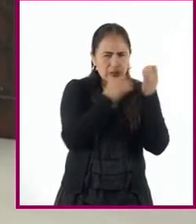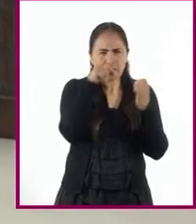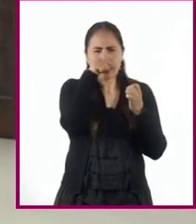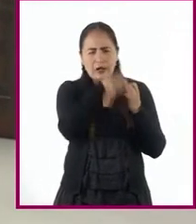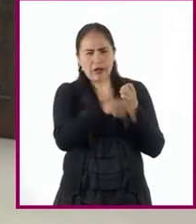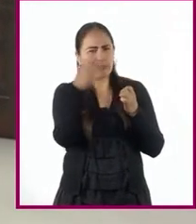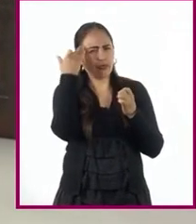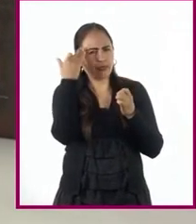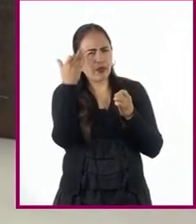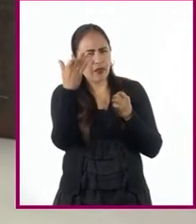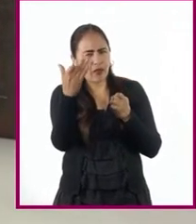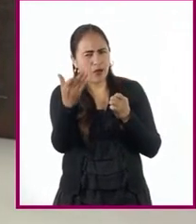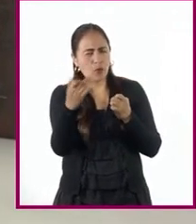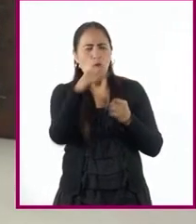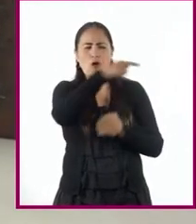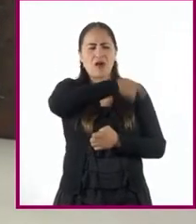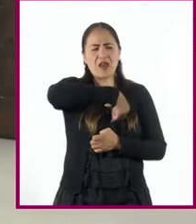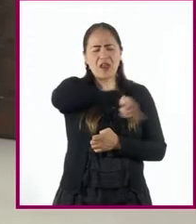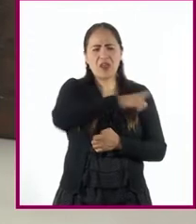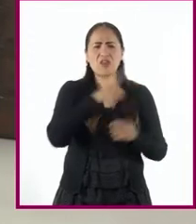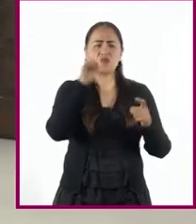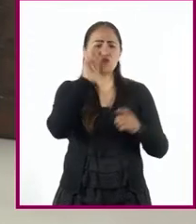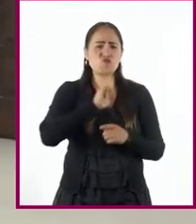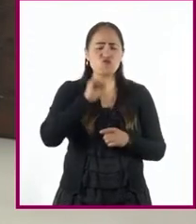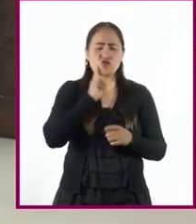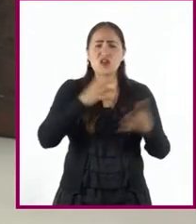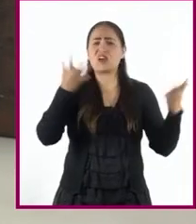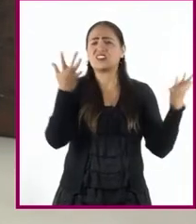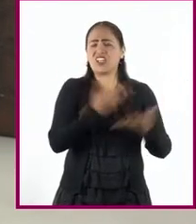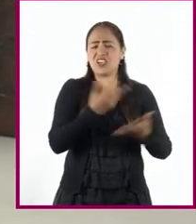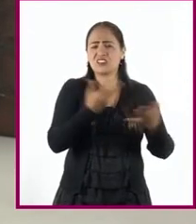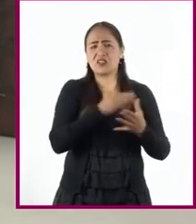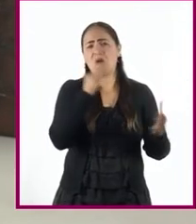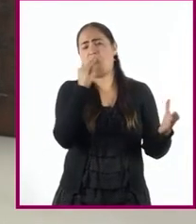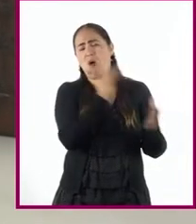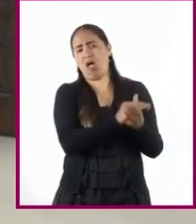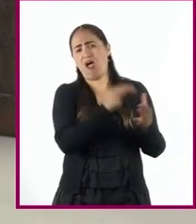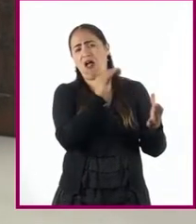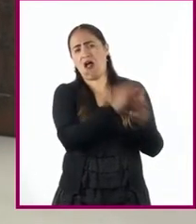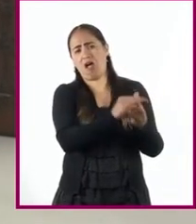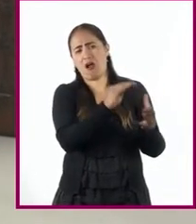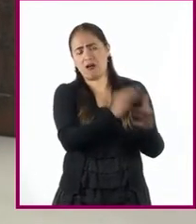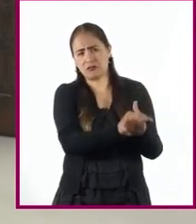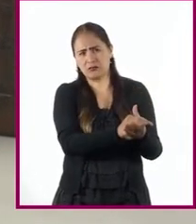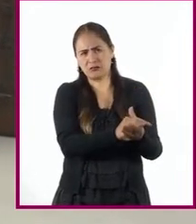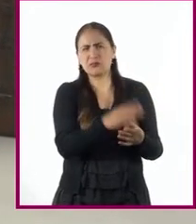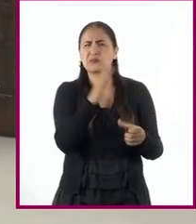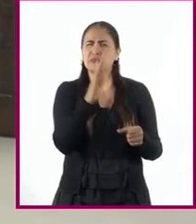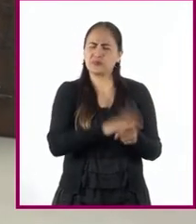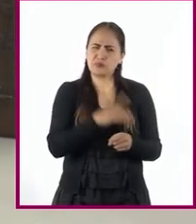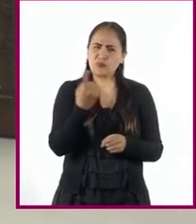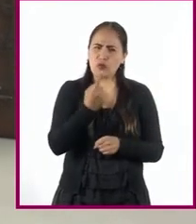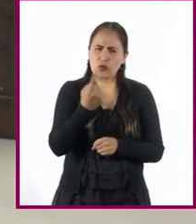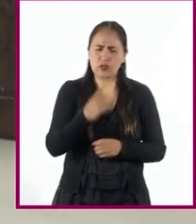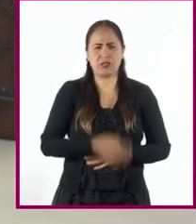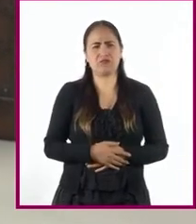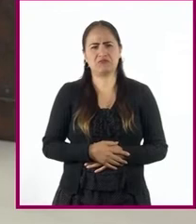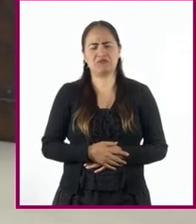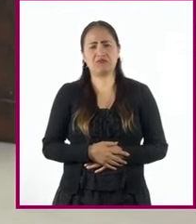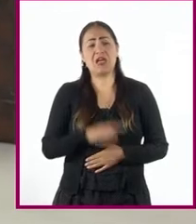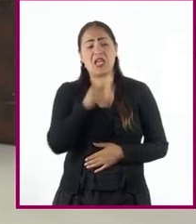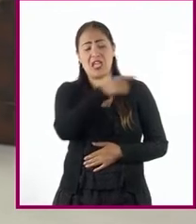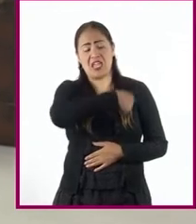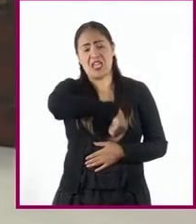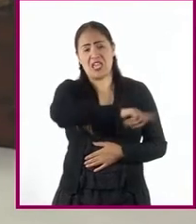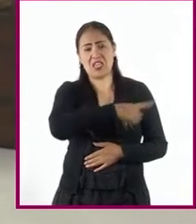por largo tiempo el papel que habían desempeñado las mujeres en el pasado se debe en gran medida a que se les consideraba